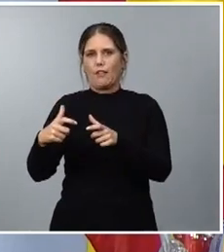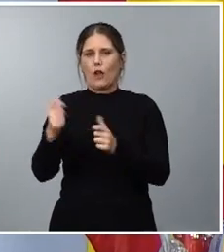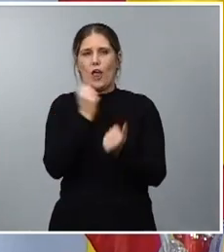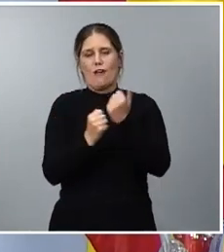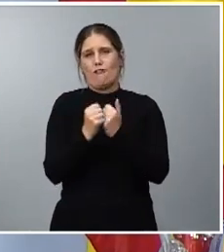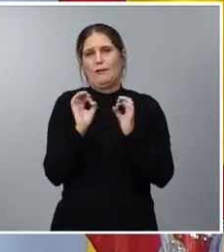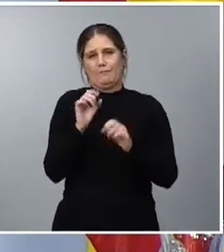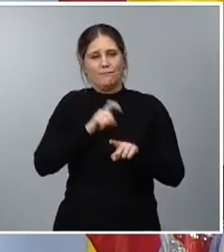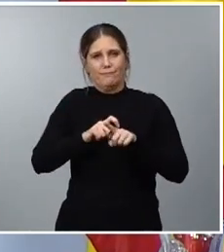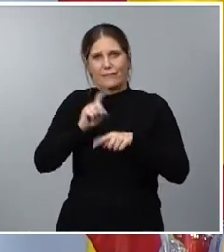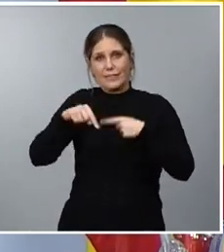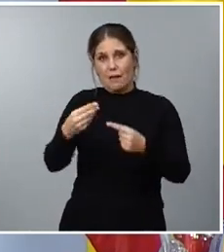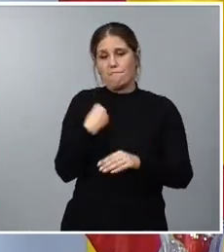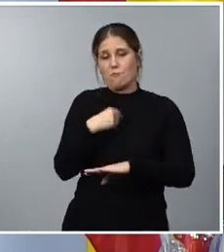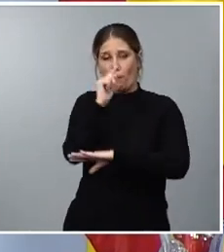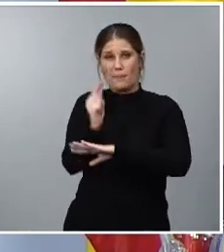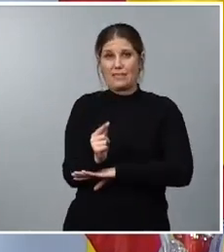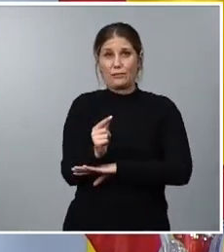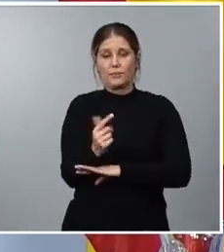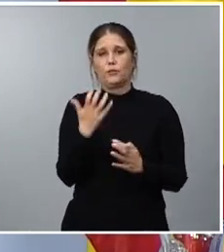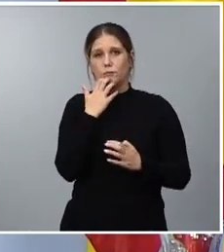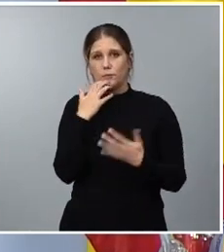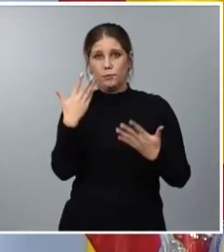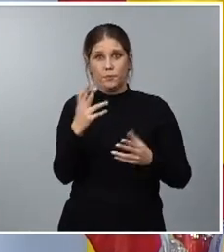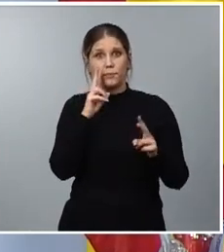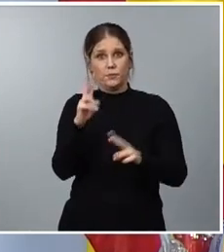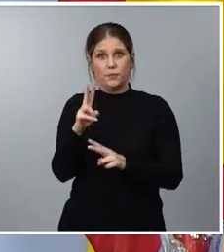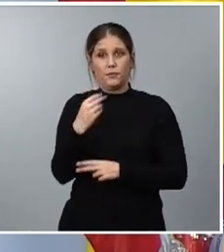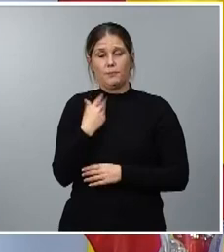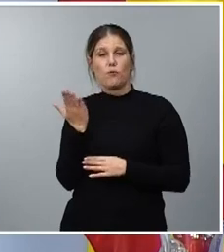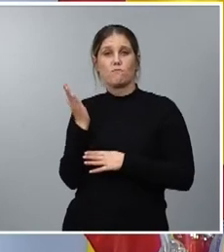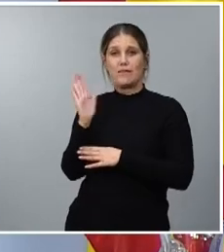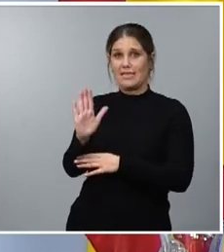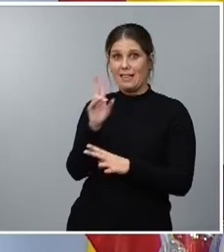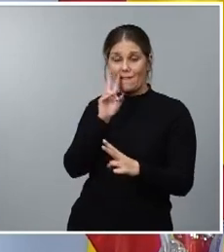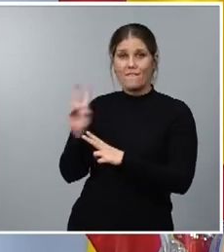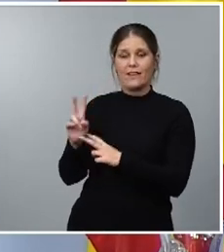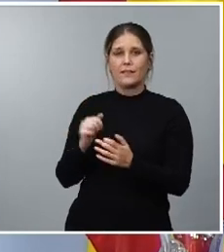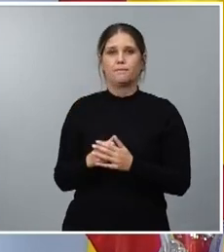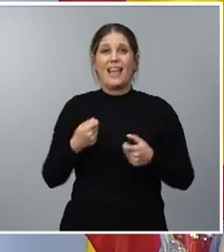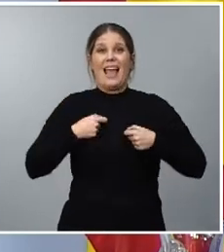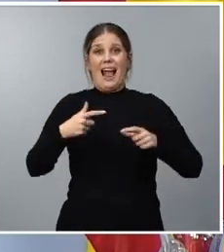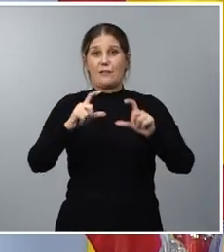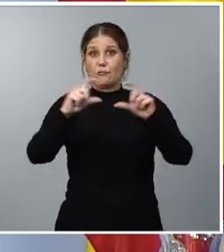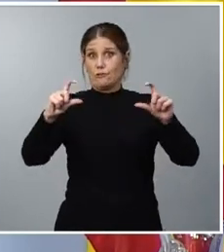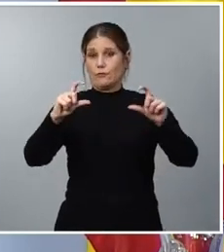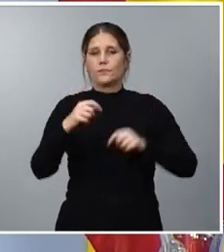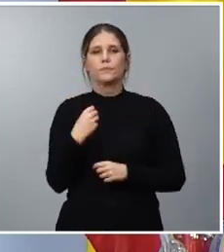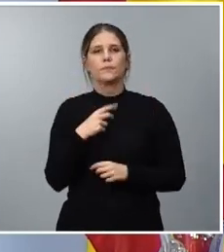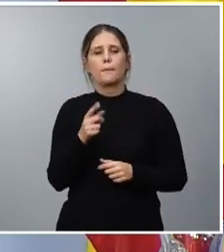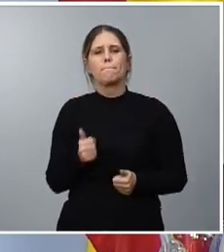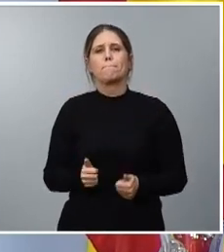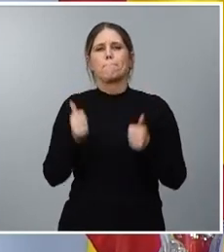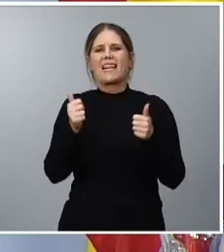de leer estos presupuestos, como pueden seguir en la presentación, el epígrafe de gasto que registrará un mayor